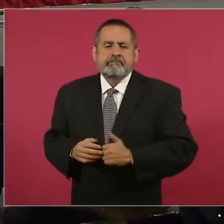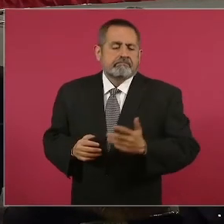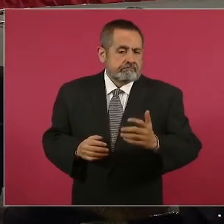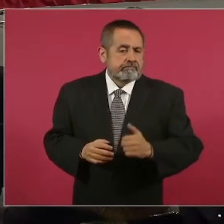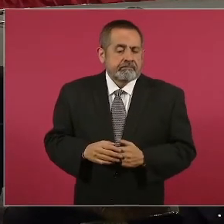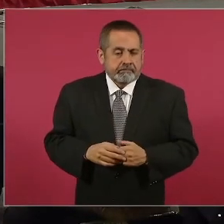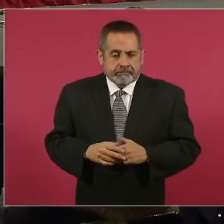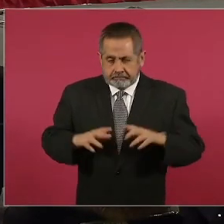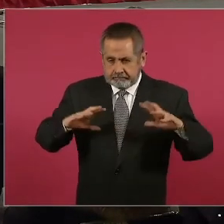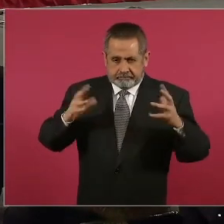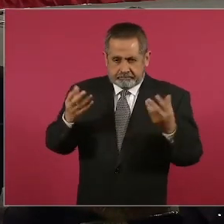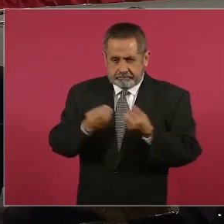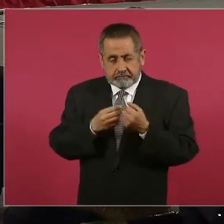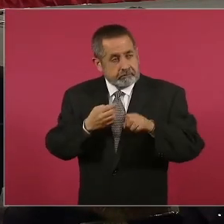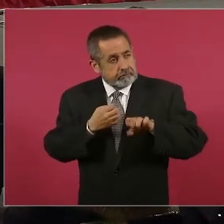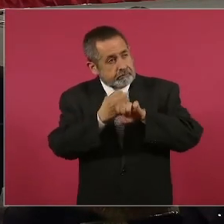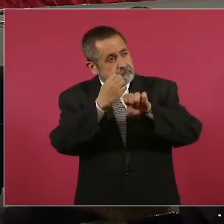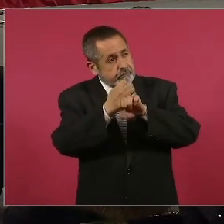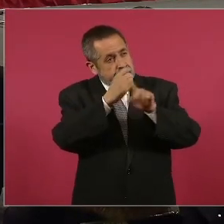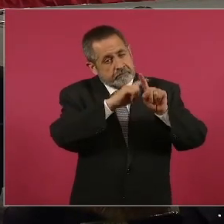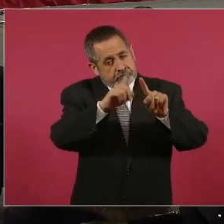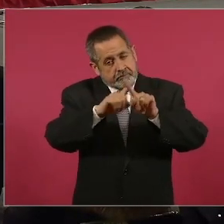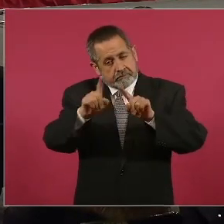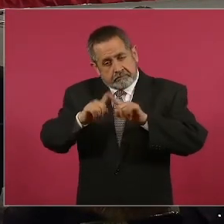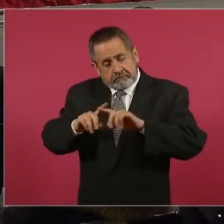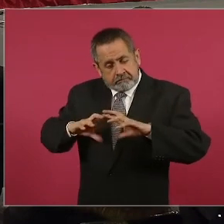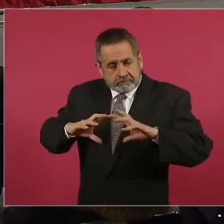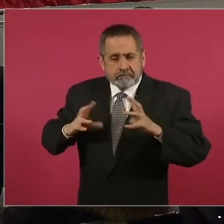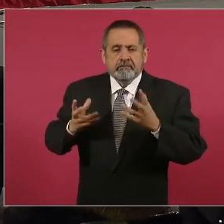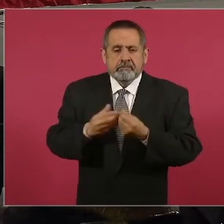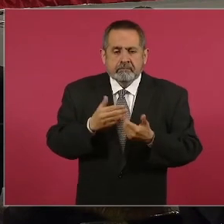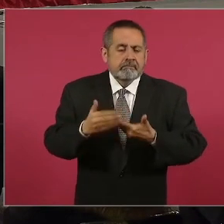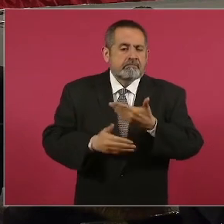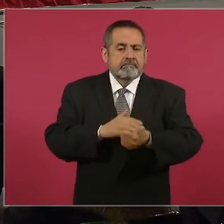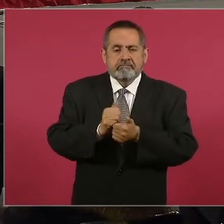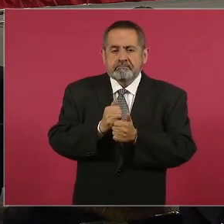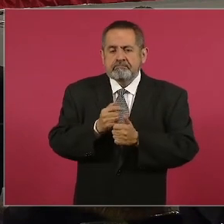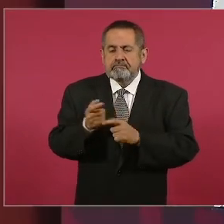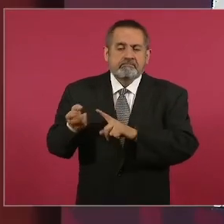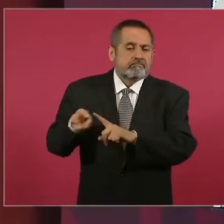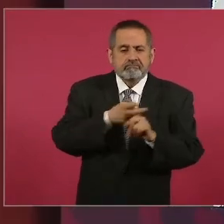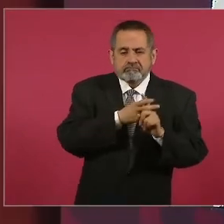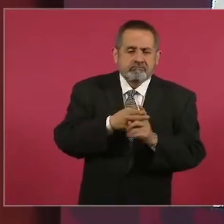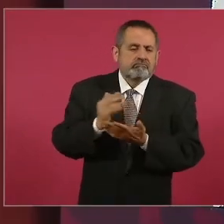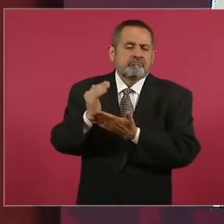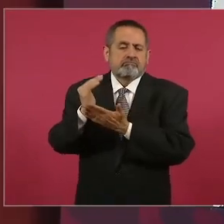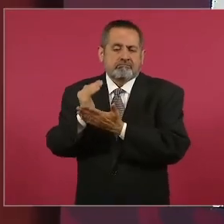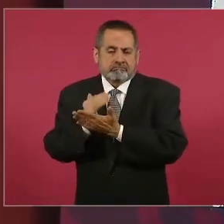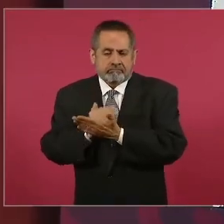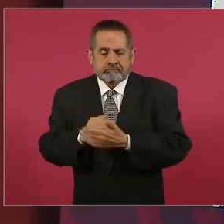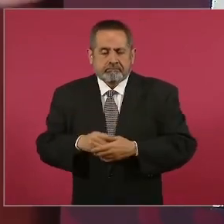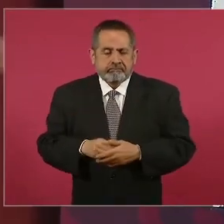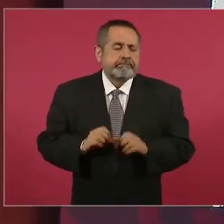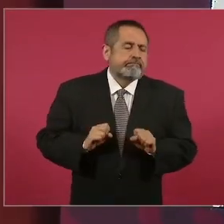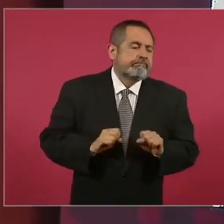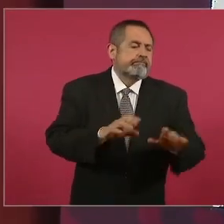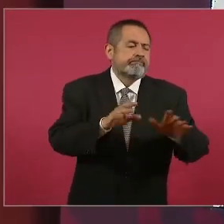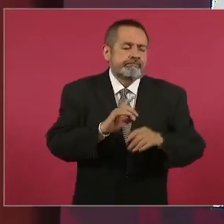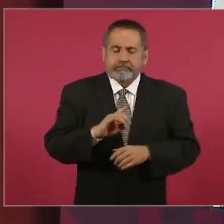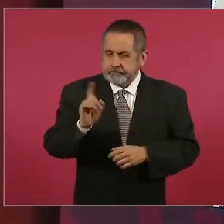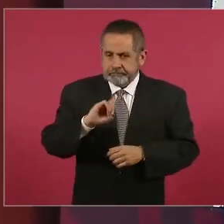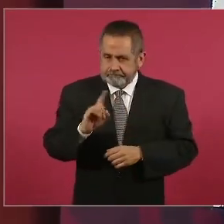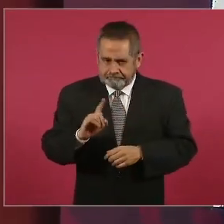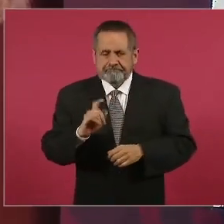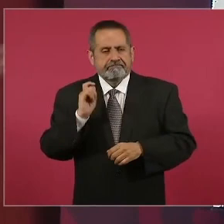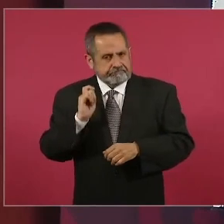se hacen en conjunto con todas las autoridades, pues es como baja el secuestro. No hay impunidad, hay castigo y